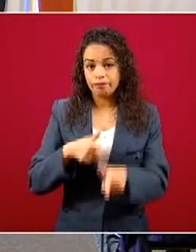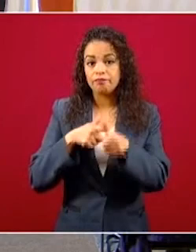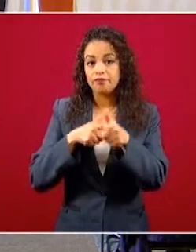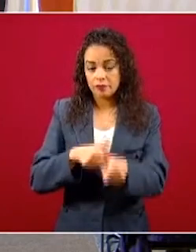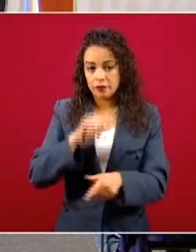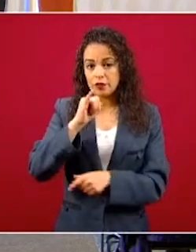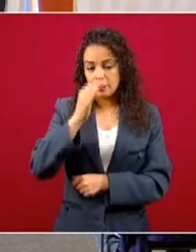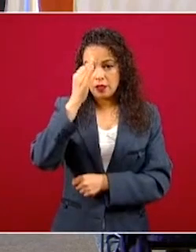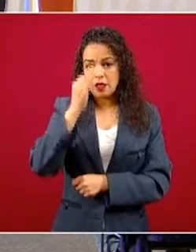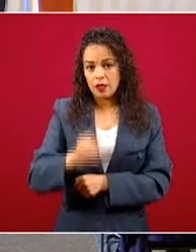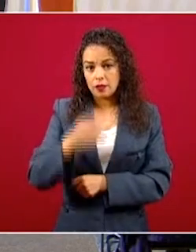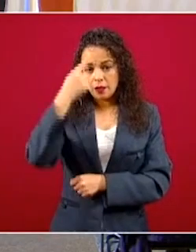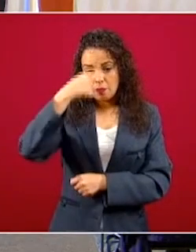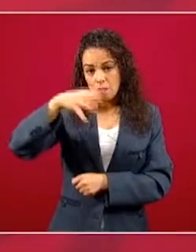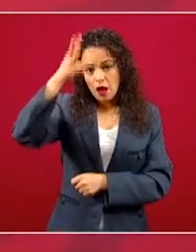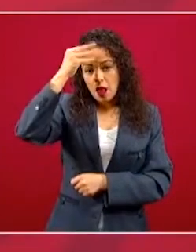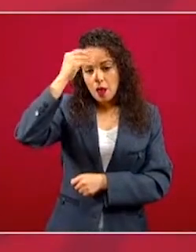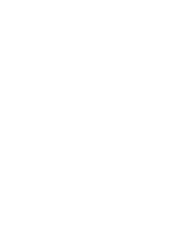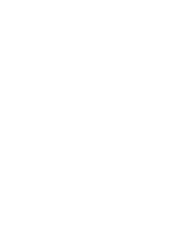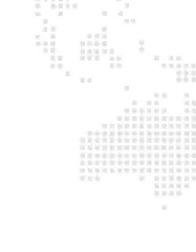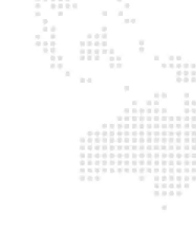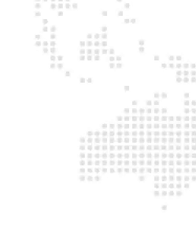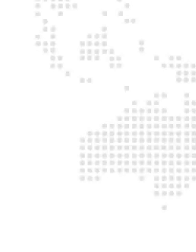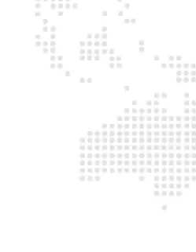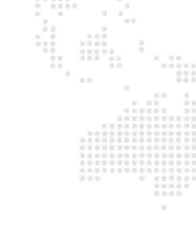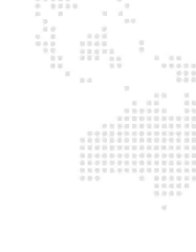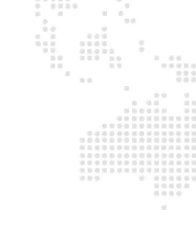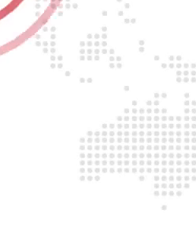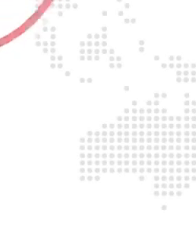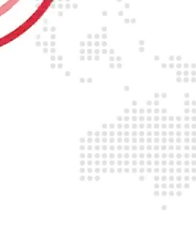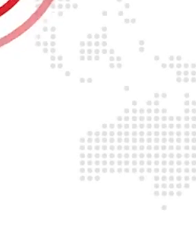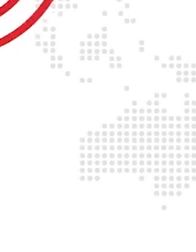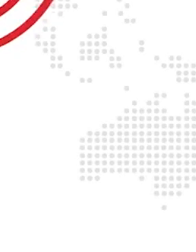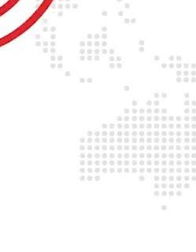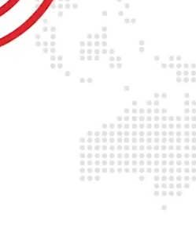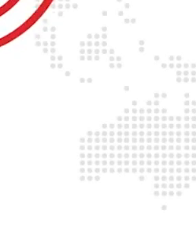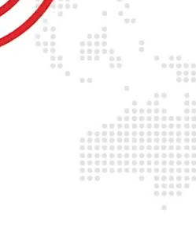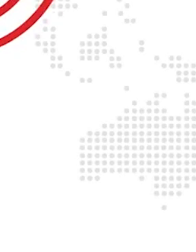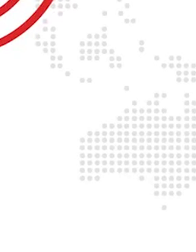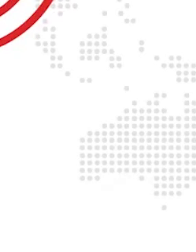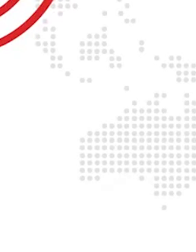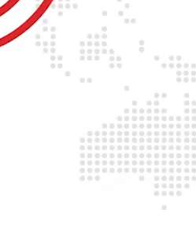actualizarse siempre. ¡Gracias! ¡Gracias! ¡Gracias! ¡Gracias! ¡Gracias! ¡Gracias! ¡Gracias!